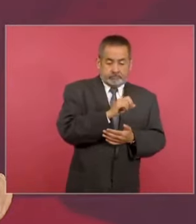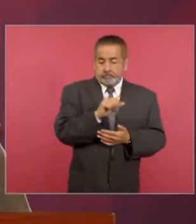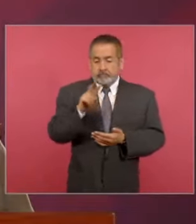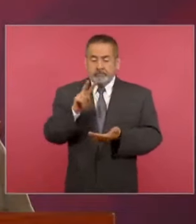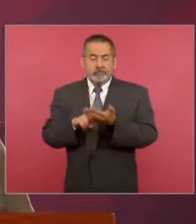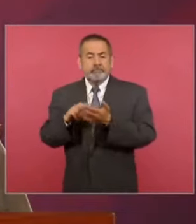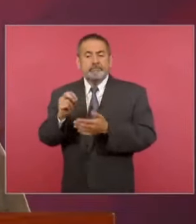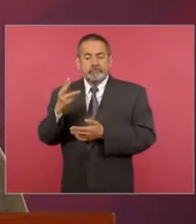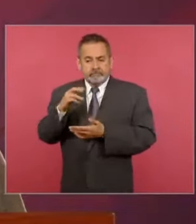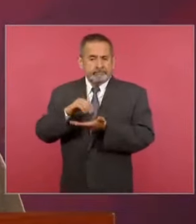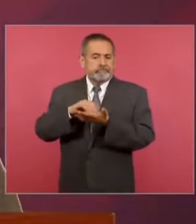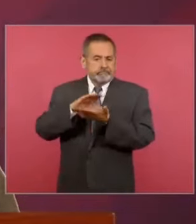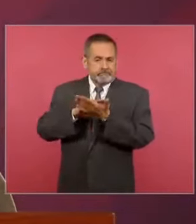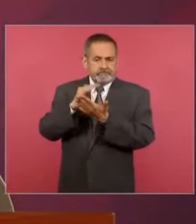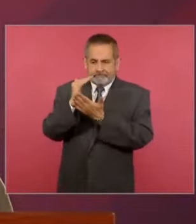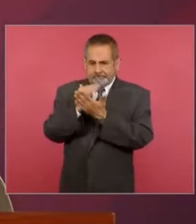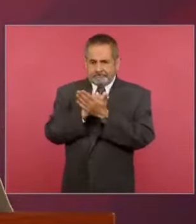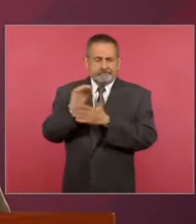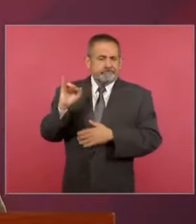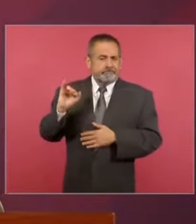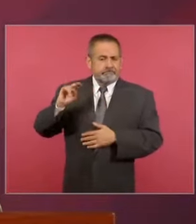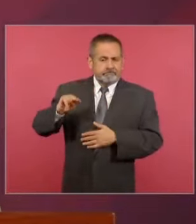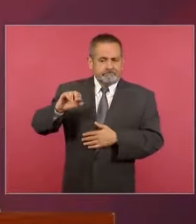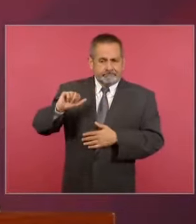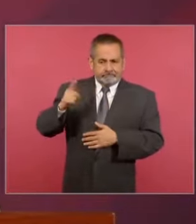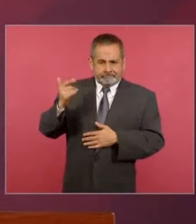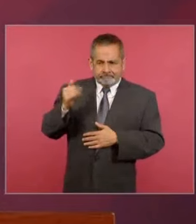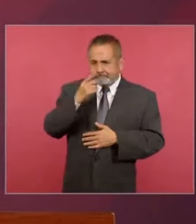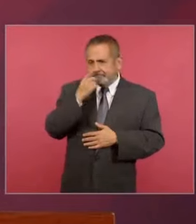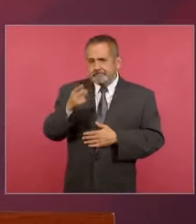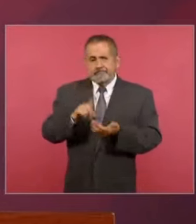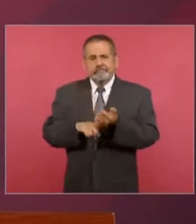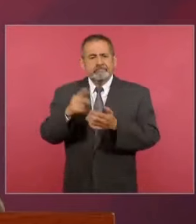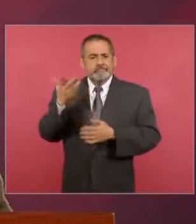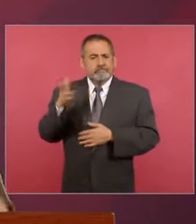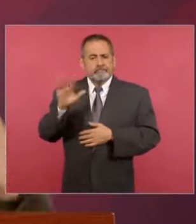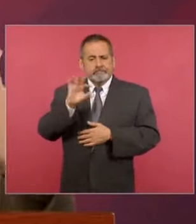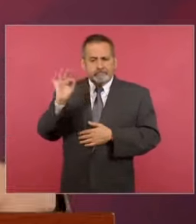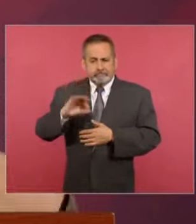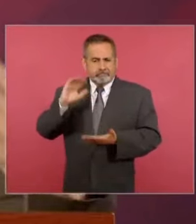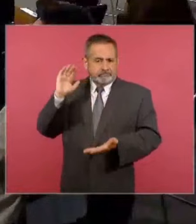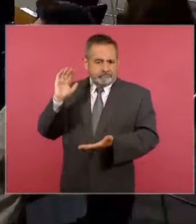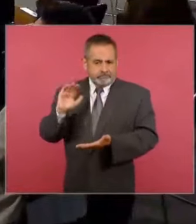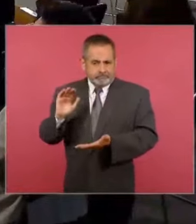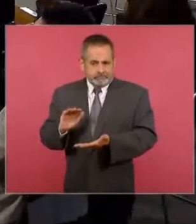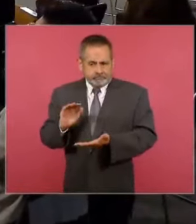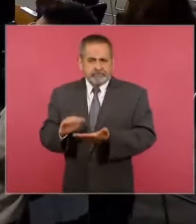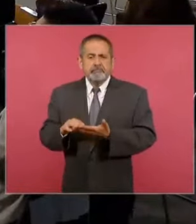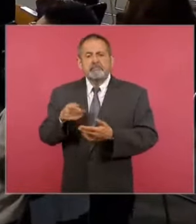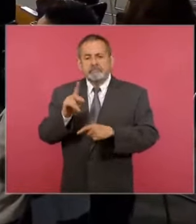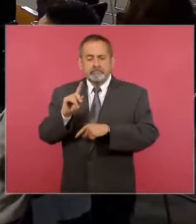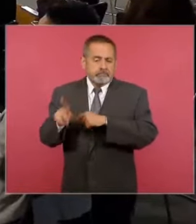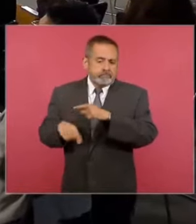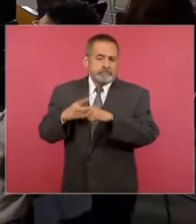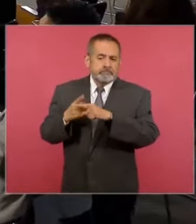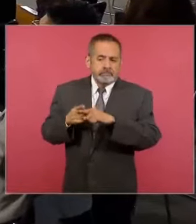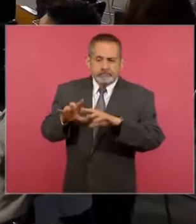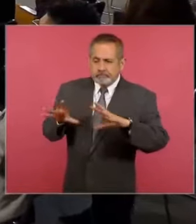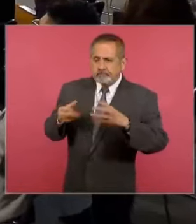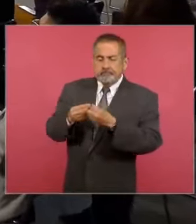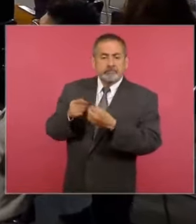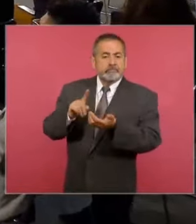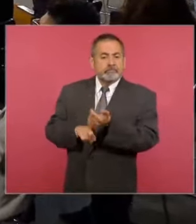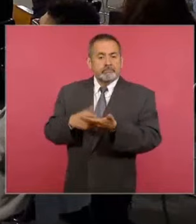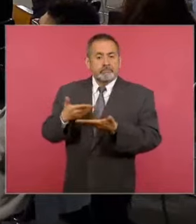registrada a través de datos del Inegi del 10 por ciento. Pero si sumamos ya los datos que tenemos del